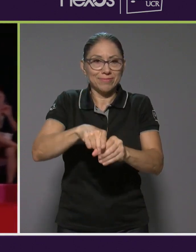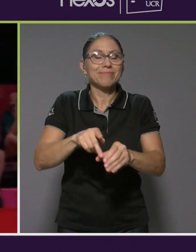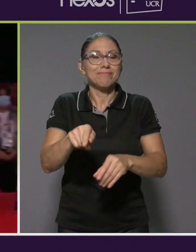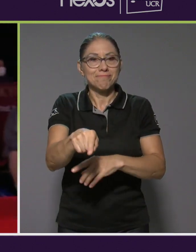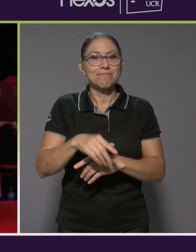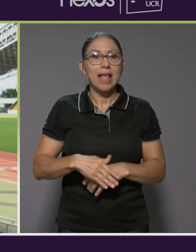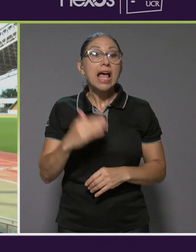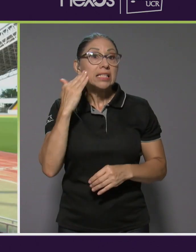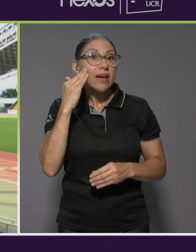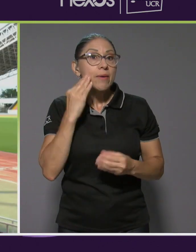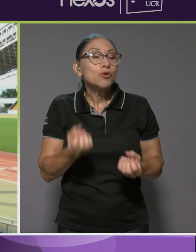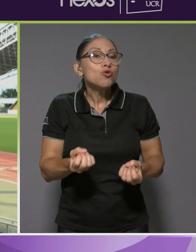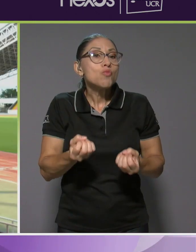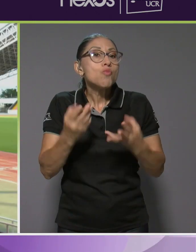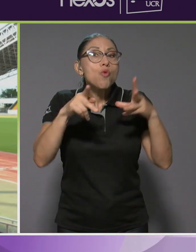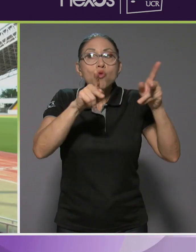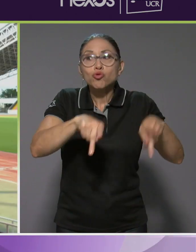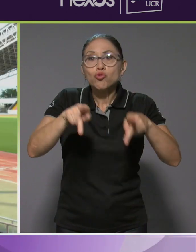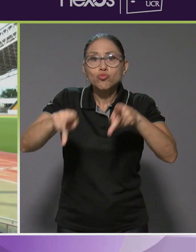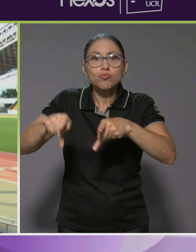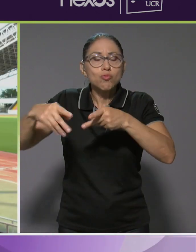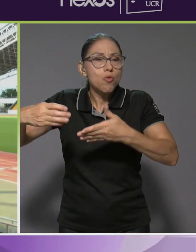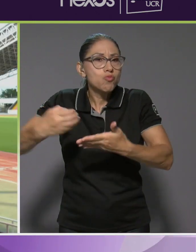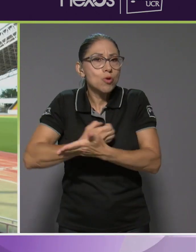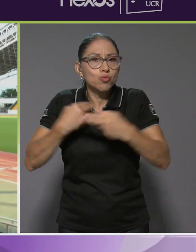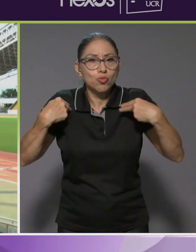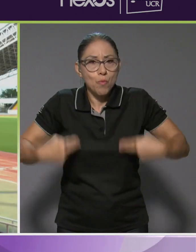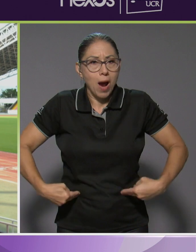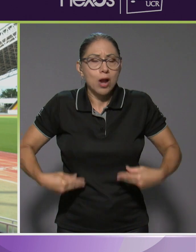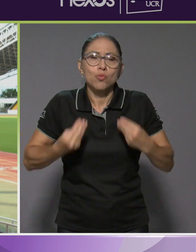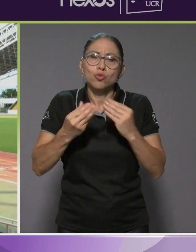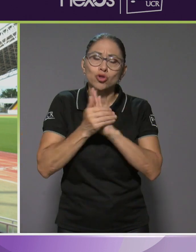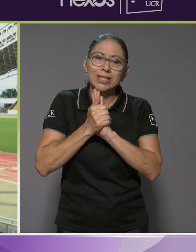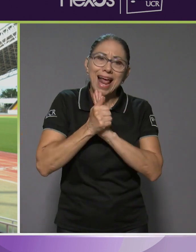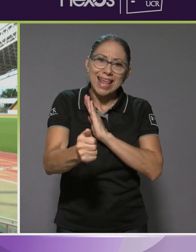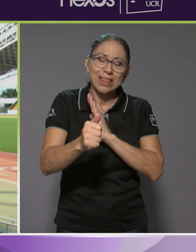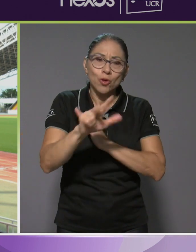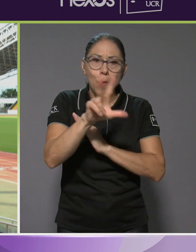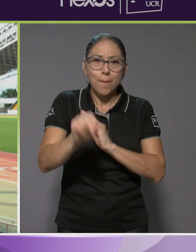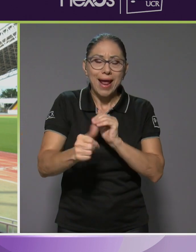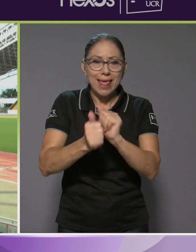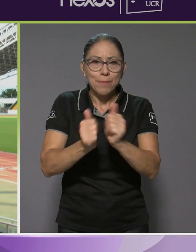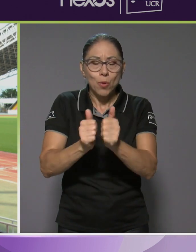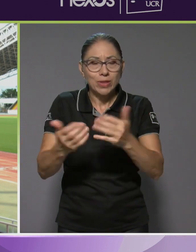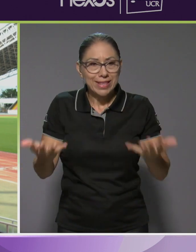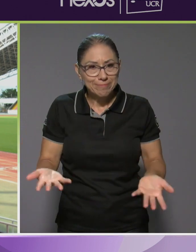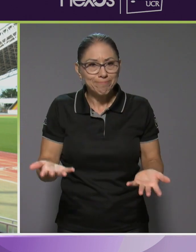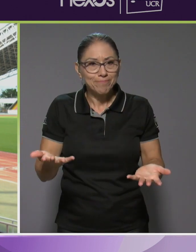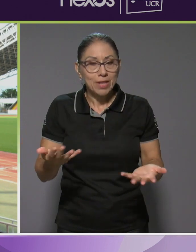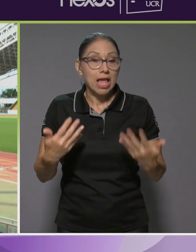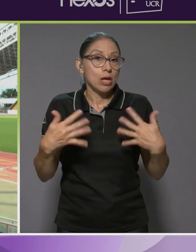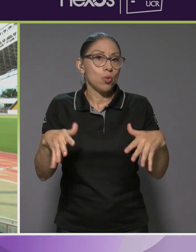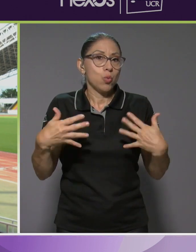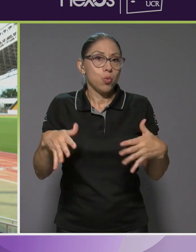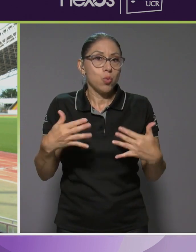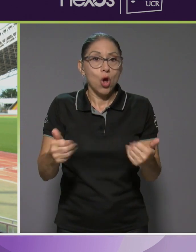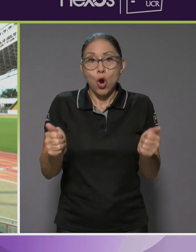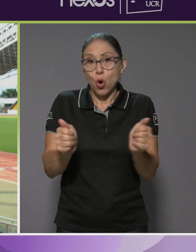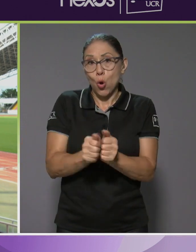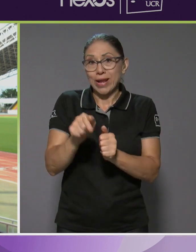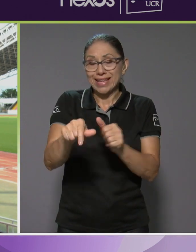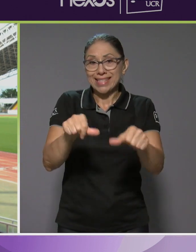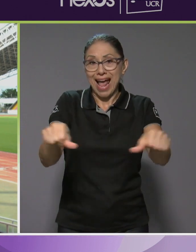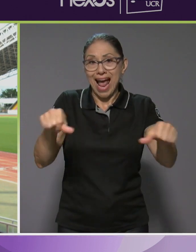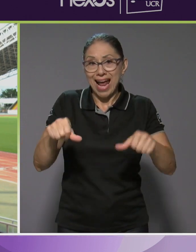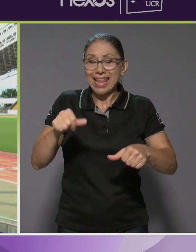humano, mucho talento a nivel del paradeporte. Y qué más con esta área que había que